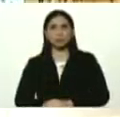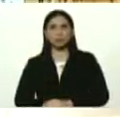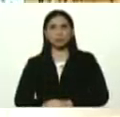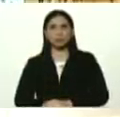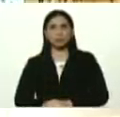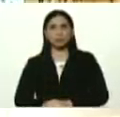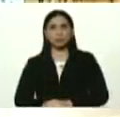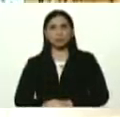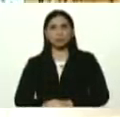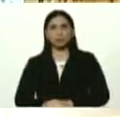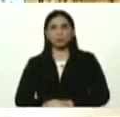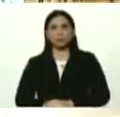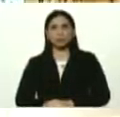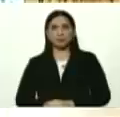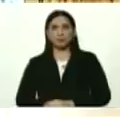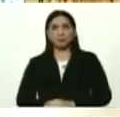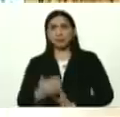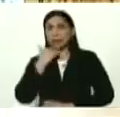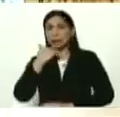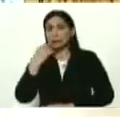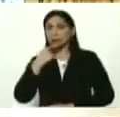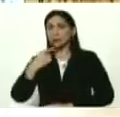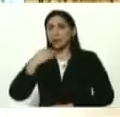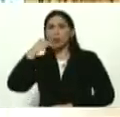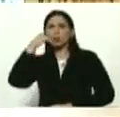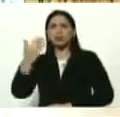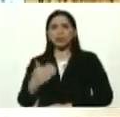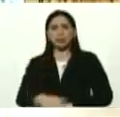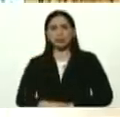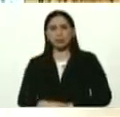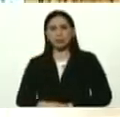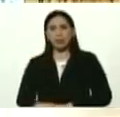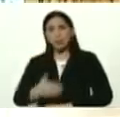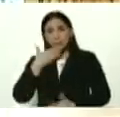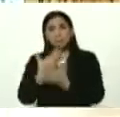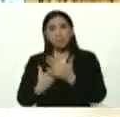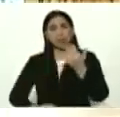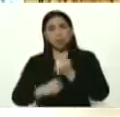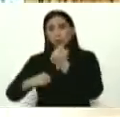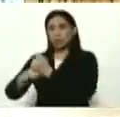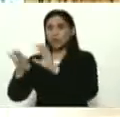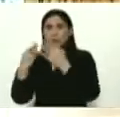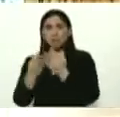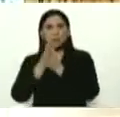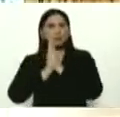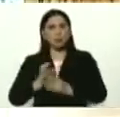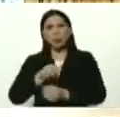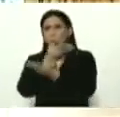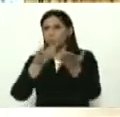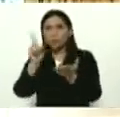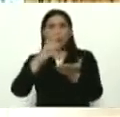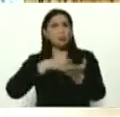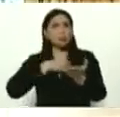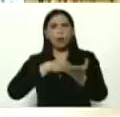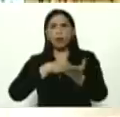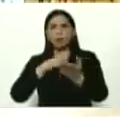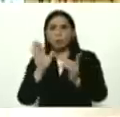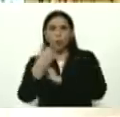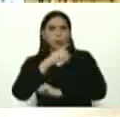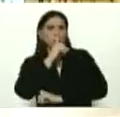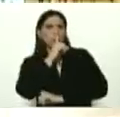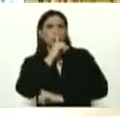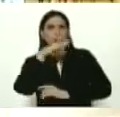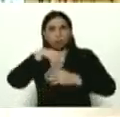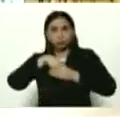Casi que digo una grosería. Pido apoyo a la familia. Usted no puede ser cómplice si en su